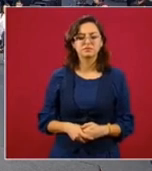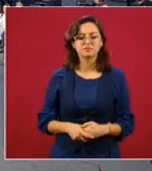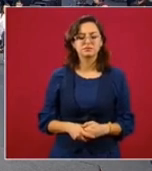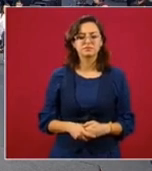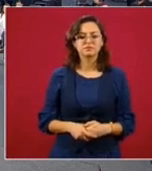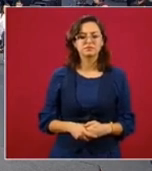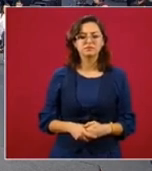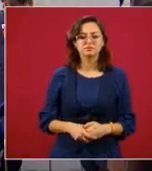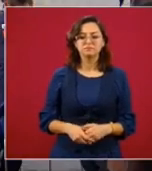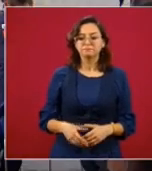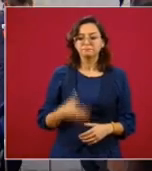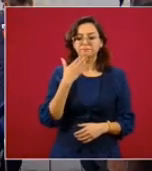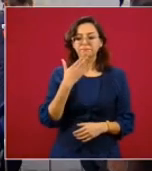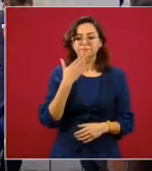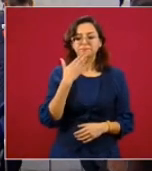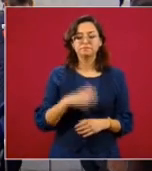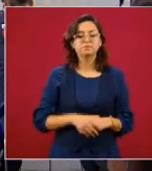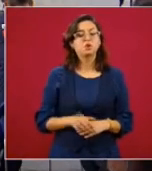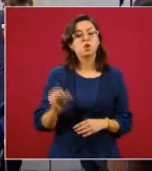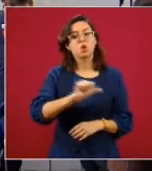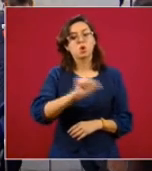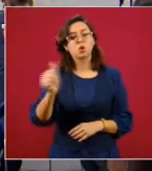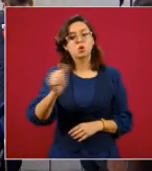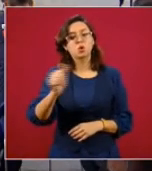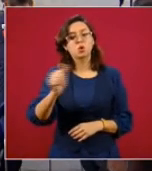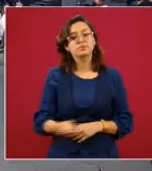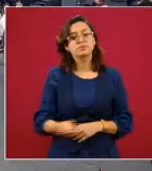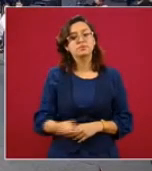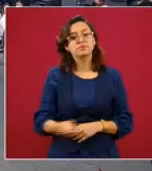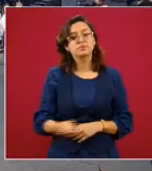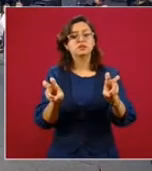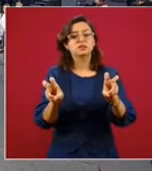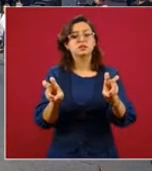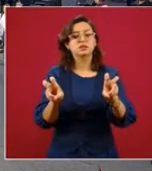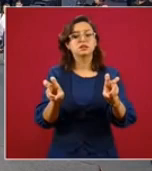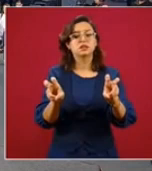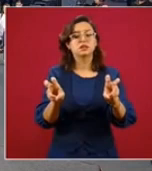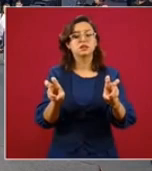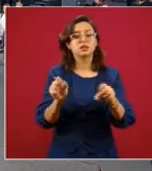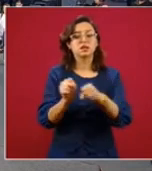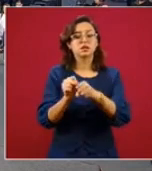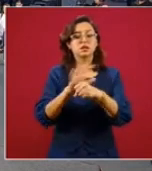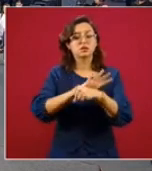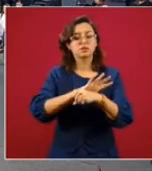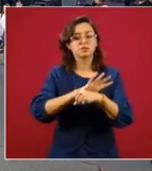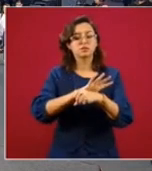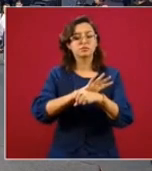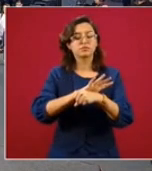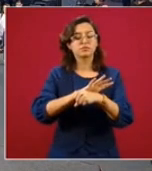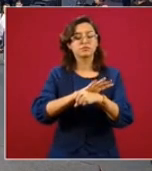Muy bien. Yo, miyos, yo le a preguntar con el tema del corazón. ¿Qué lo que se llama?